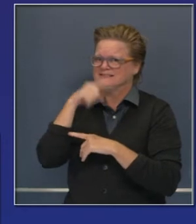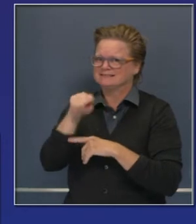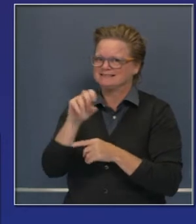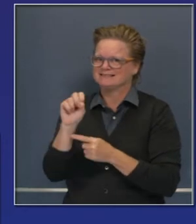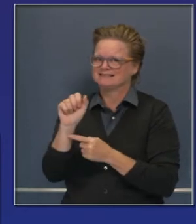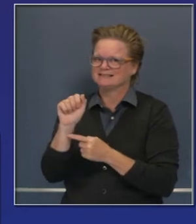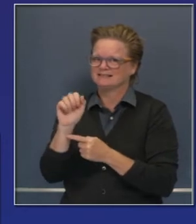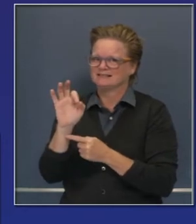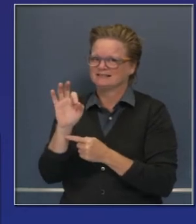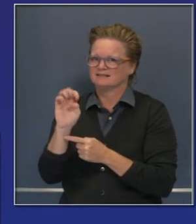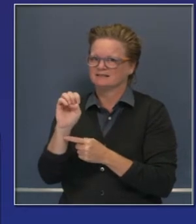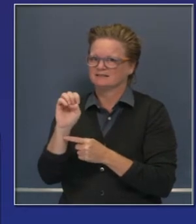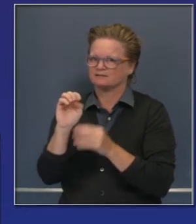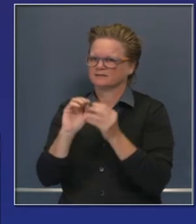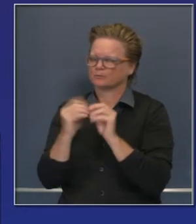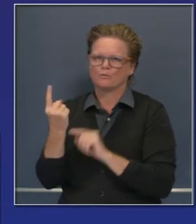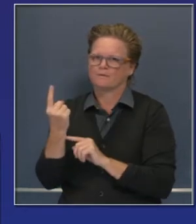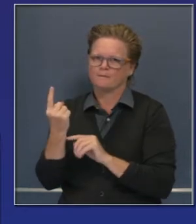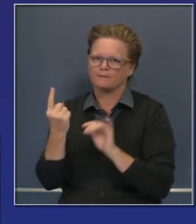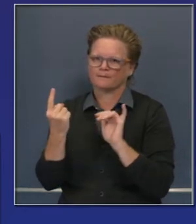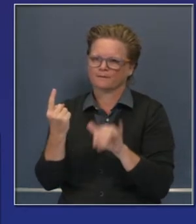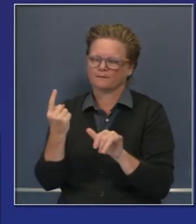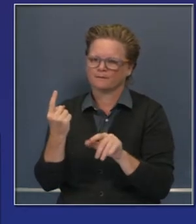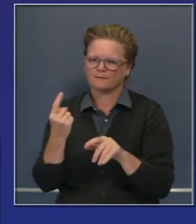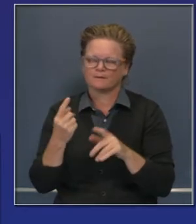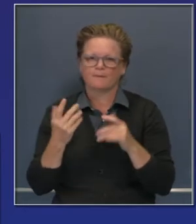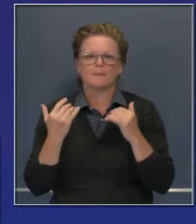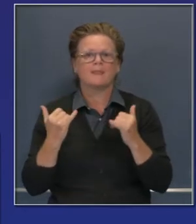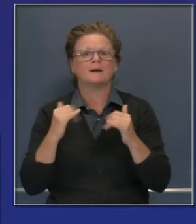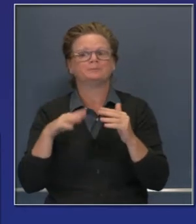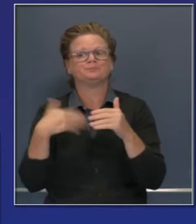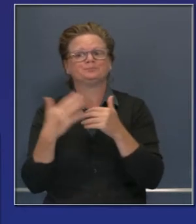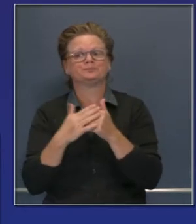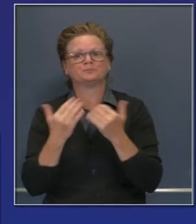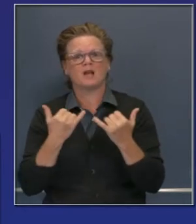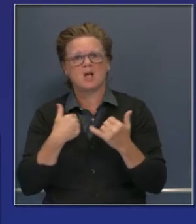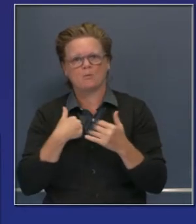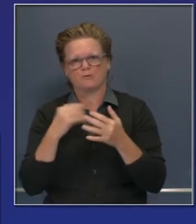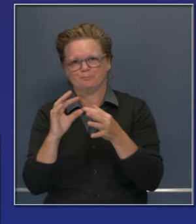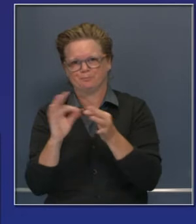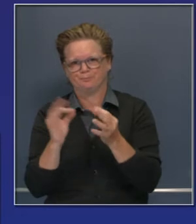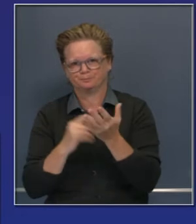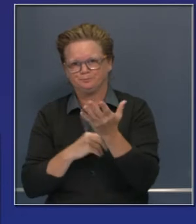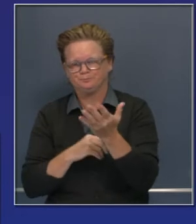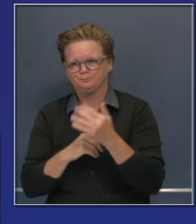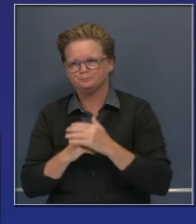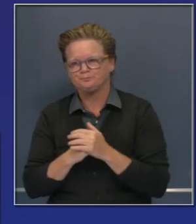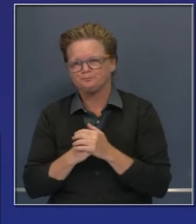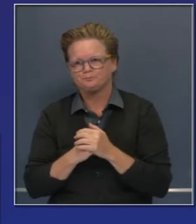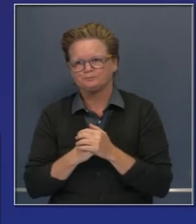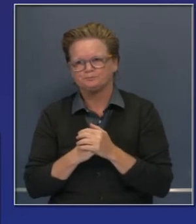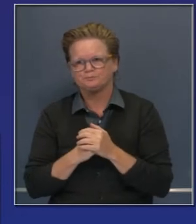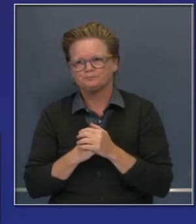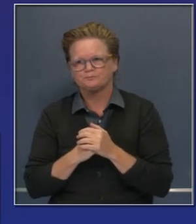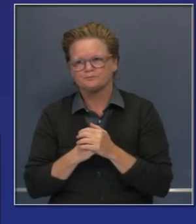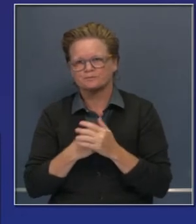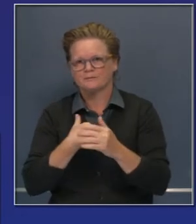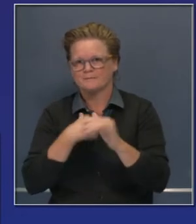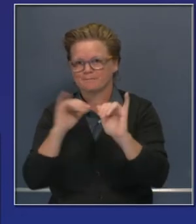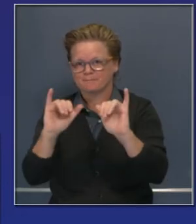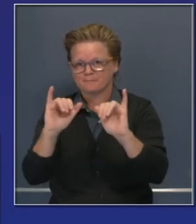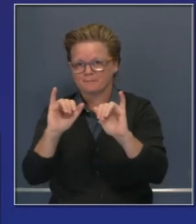un principio fundamental para avanzar esa causa. Hablando de causas, no nos hemos doblegado en nuestro compromiso,